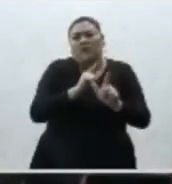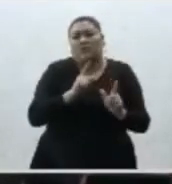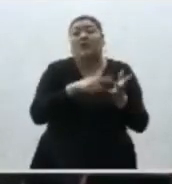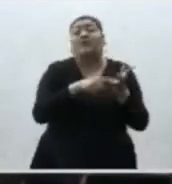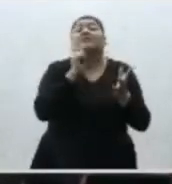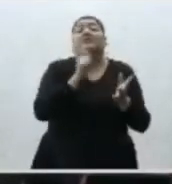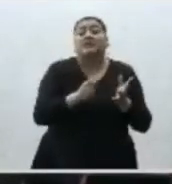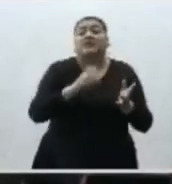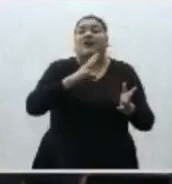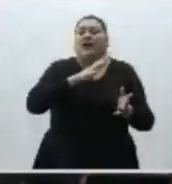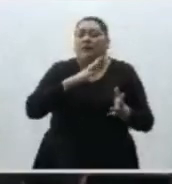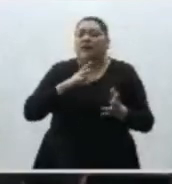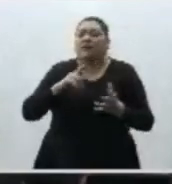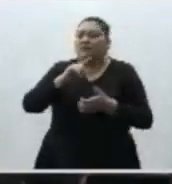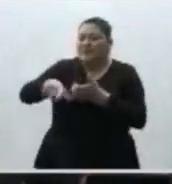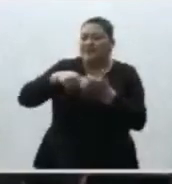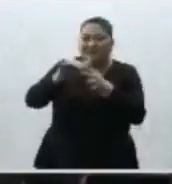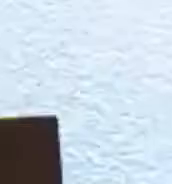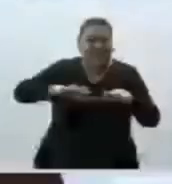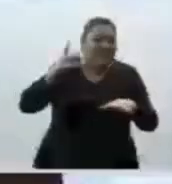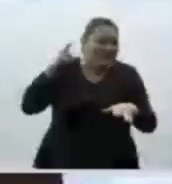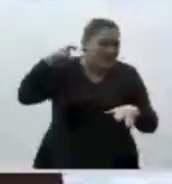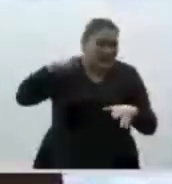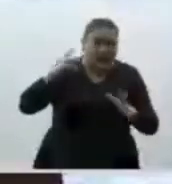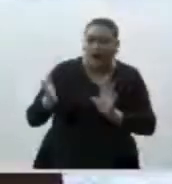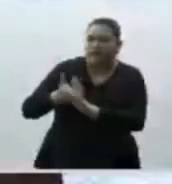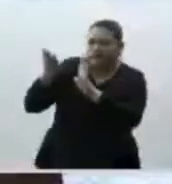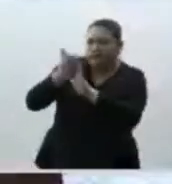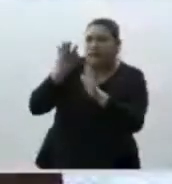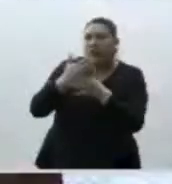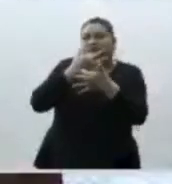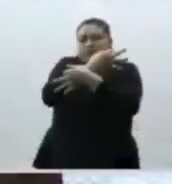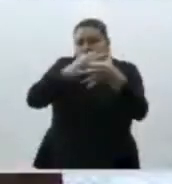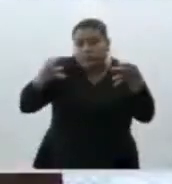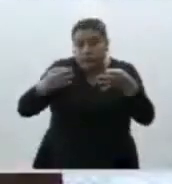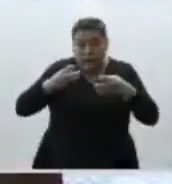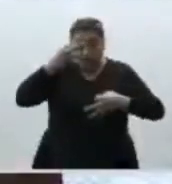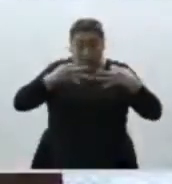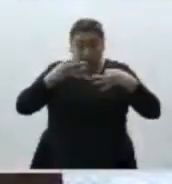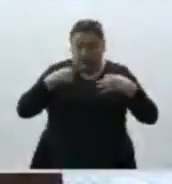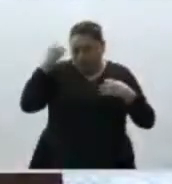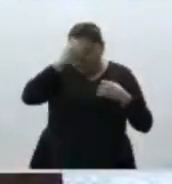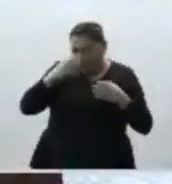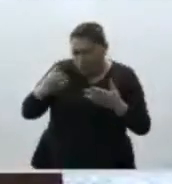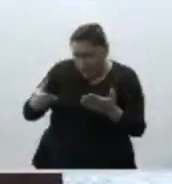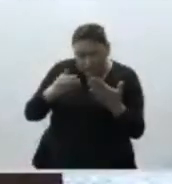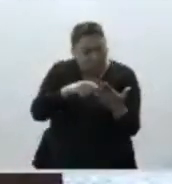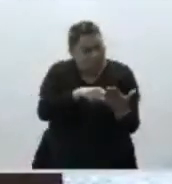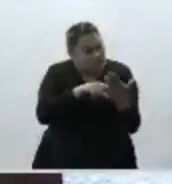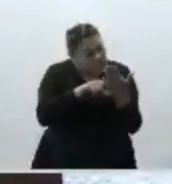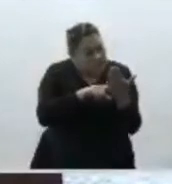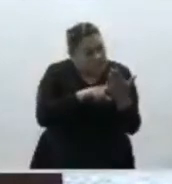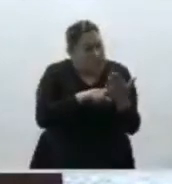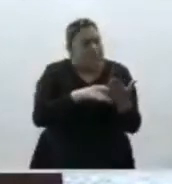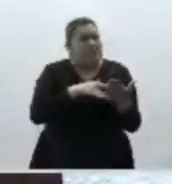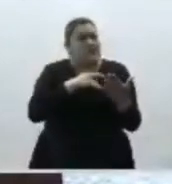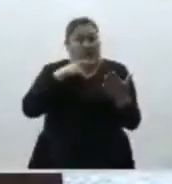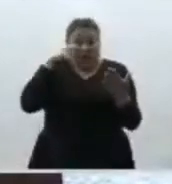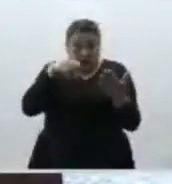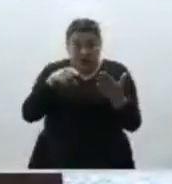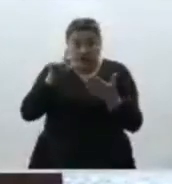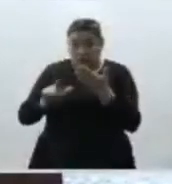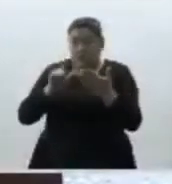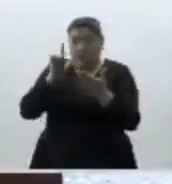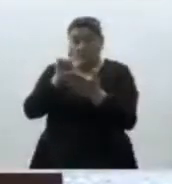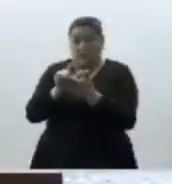estado de diversas olas públicas en la localidad. La Sala Superior estimó que con su publicación no se habían violentado los